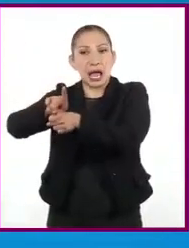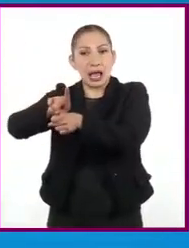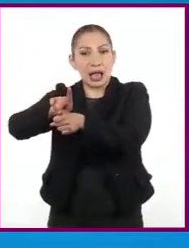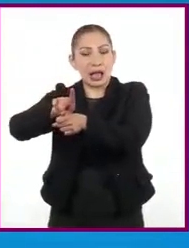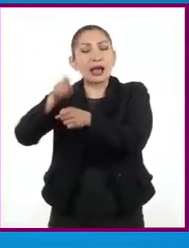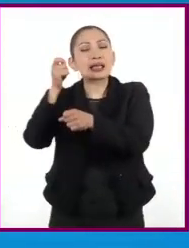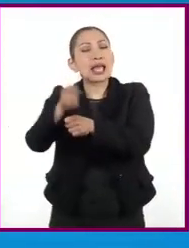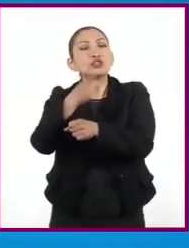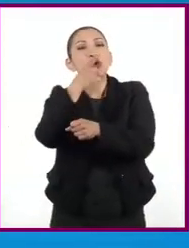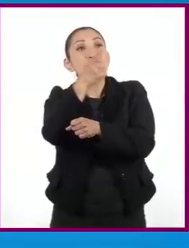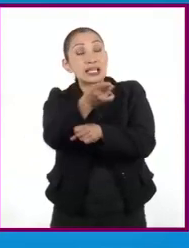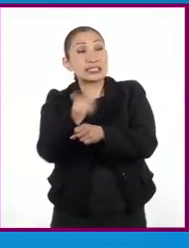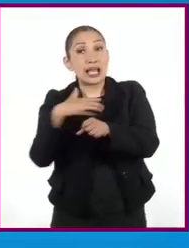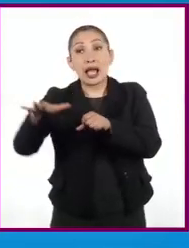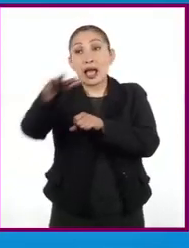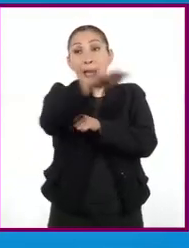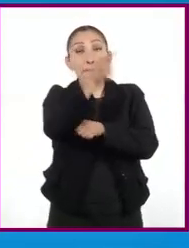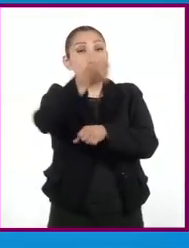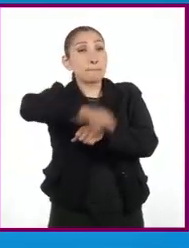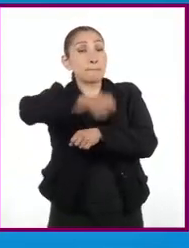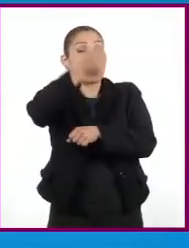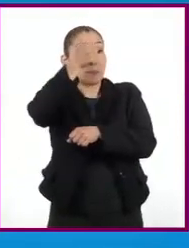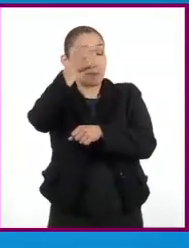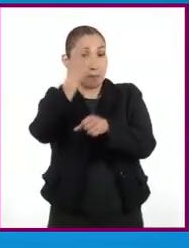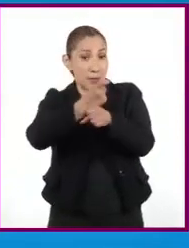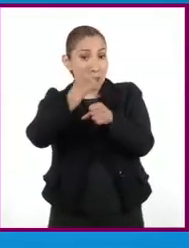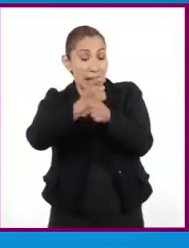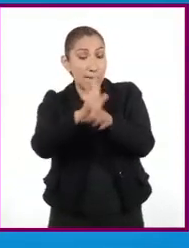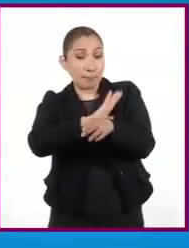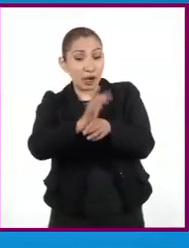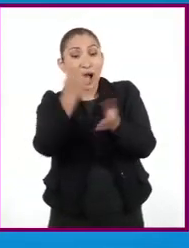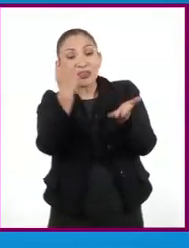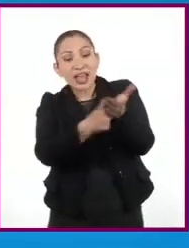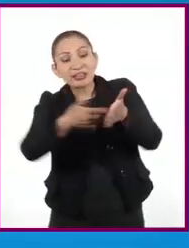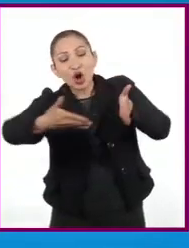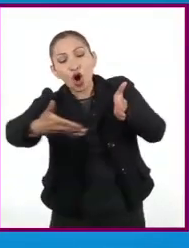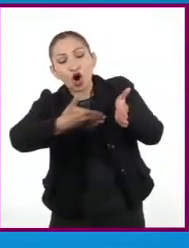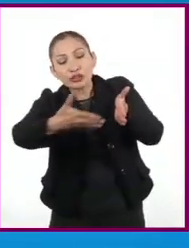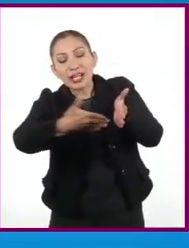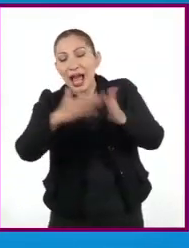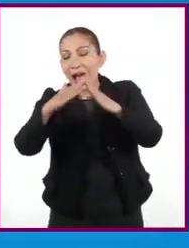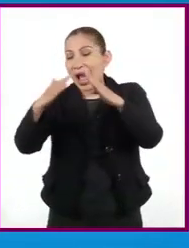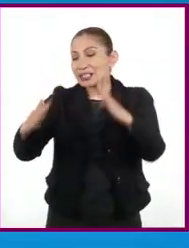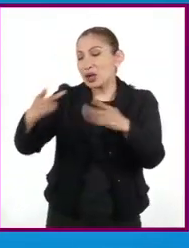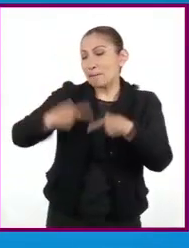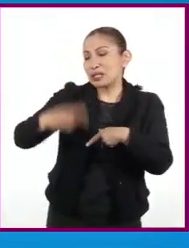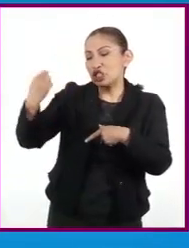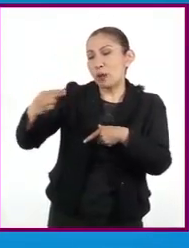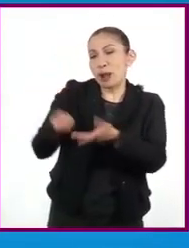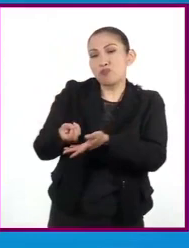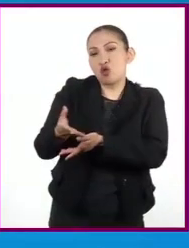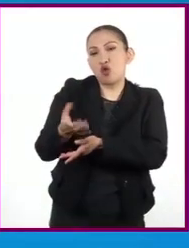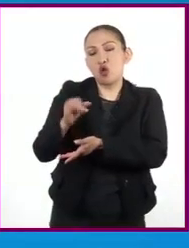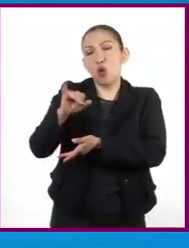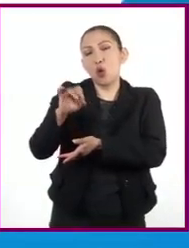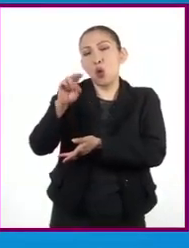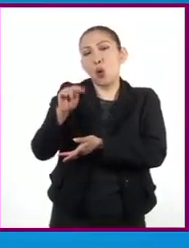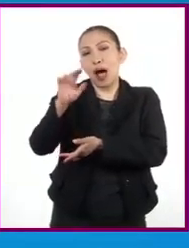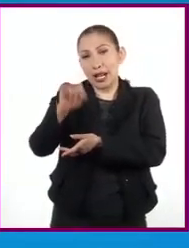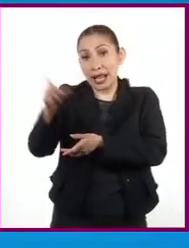Aquí estarías indicando que la escena es la primera de la película y sucede en el interior de la cocina de la casa de un personaje a la luz del día.